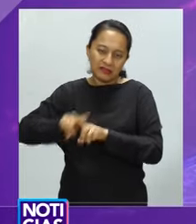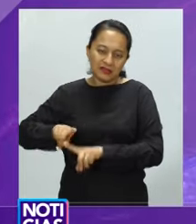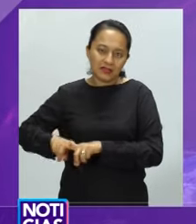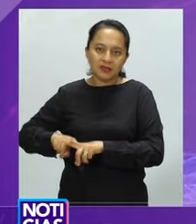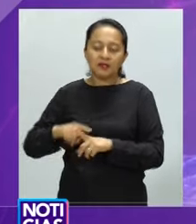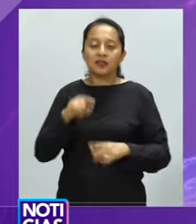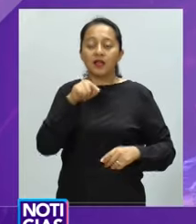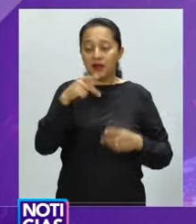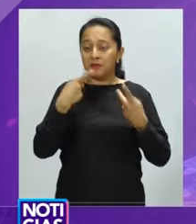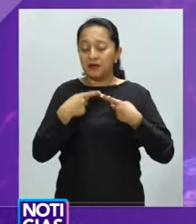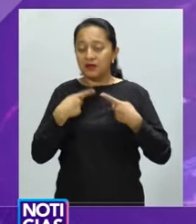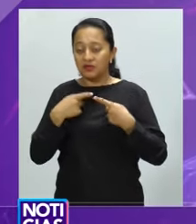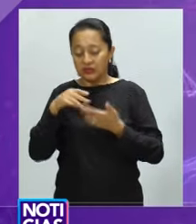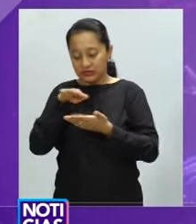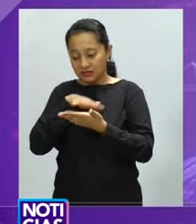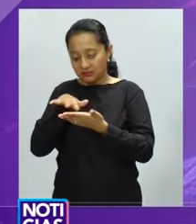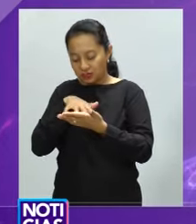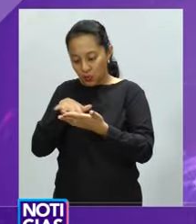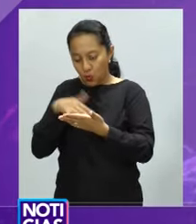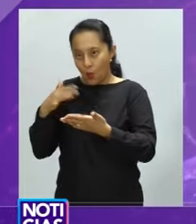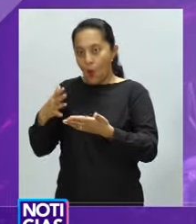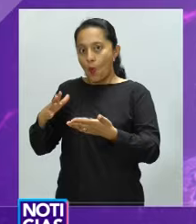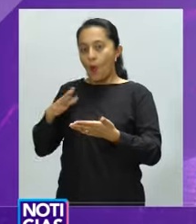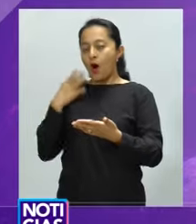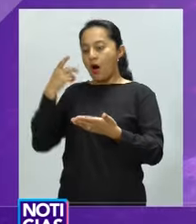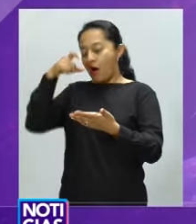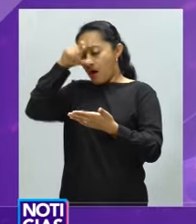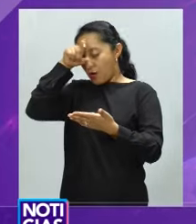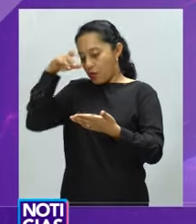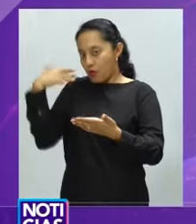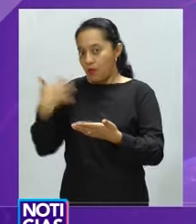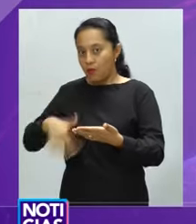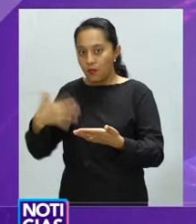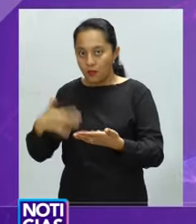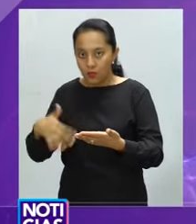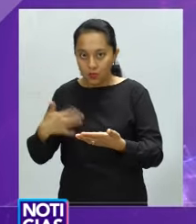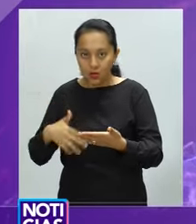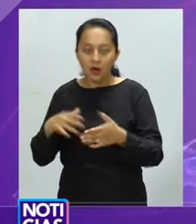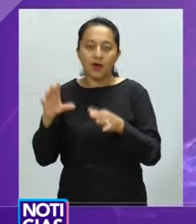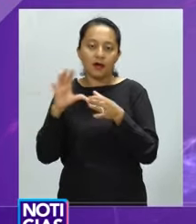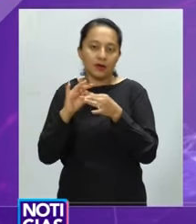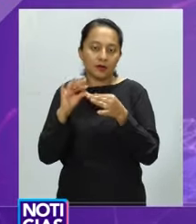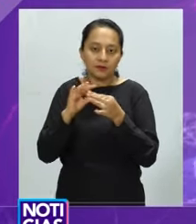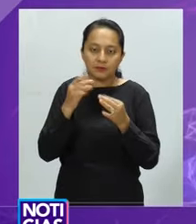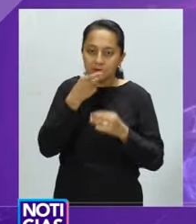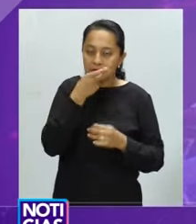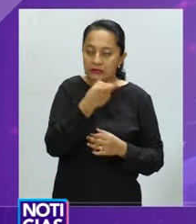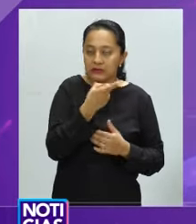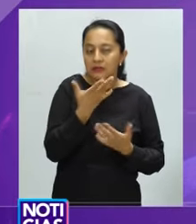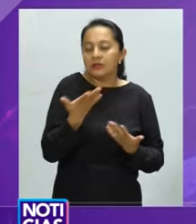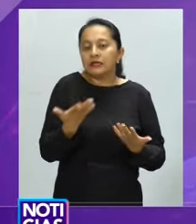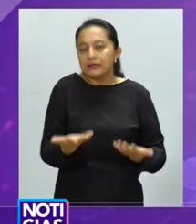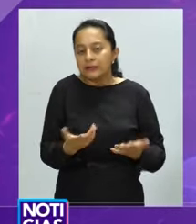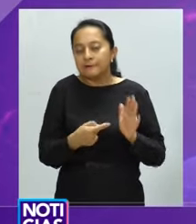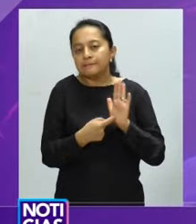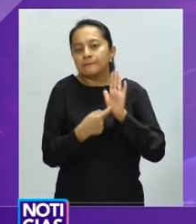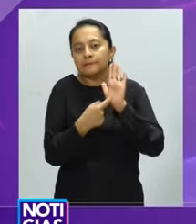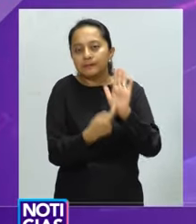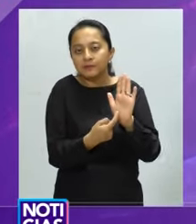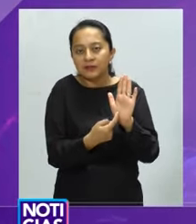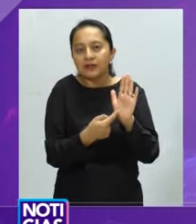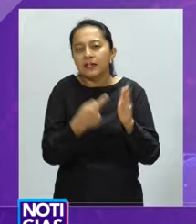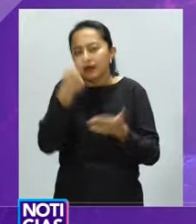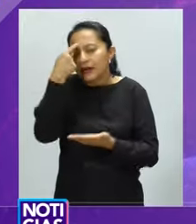y ha opinado al respecto porque se divide entre los que piensan que tiene importancia, como nosotros que creemos que tiene importancia saber